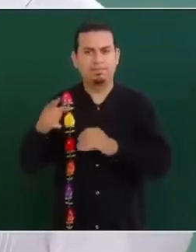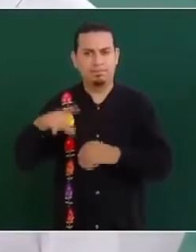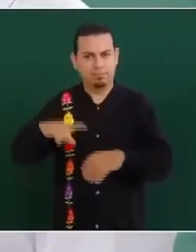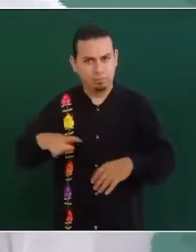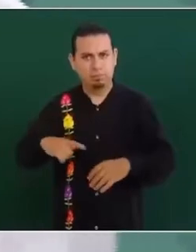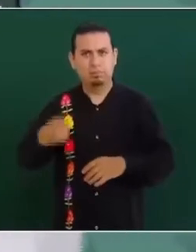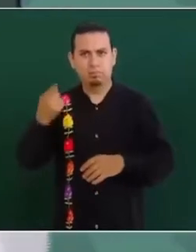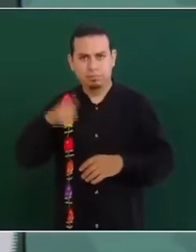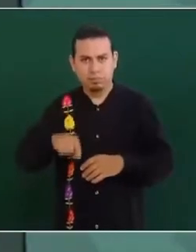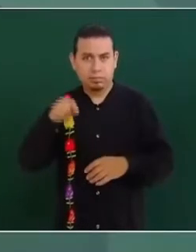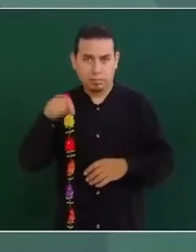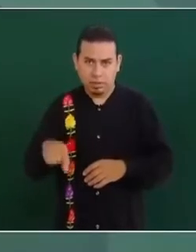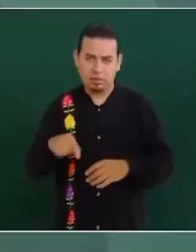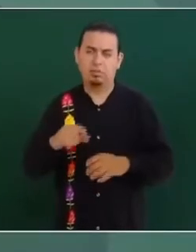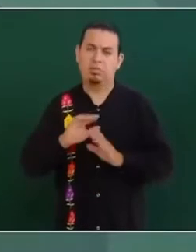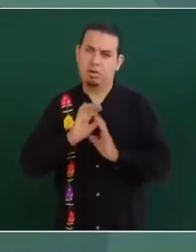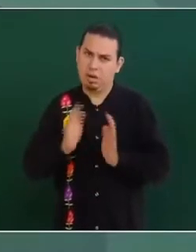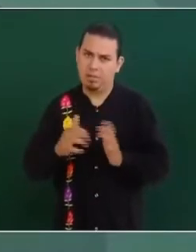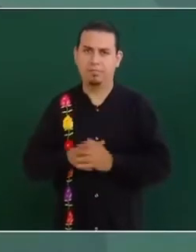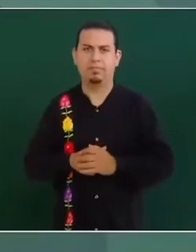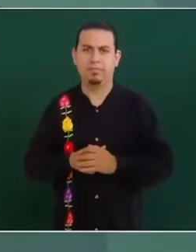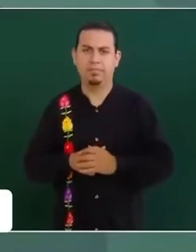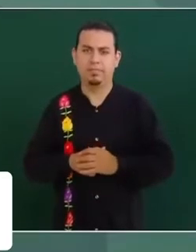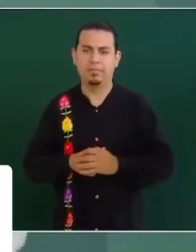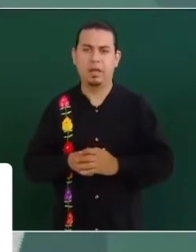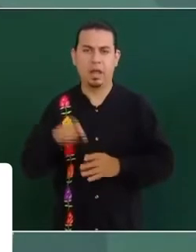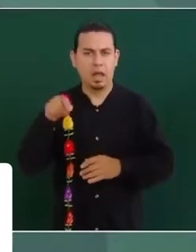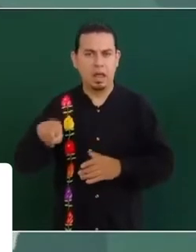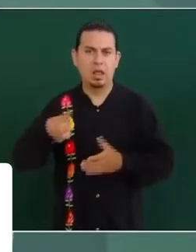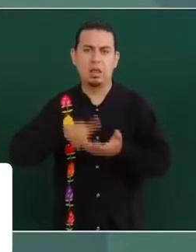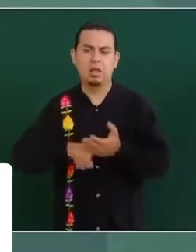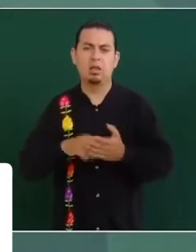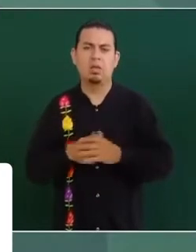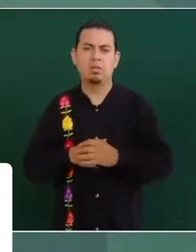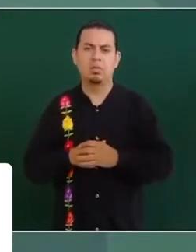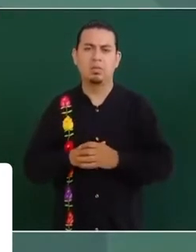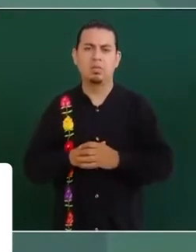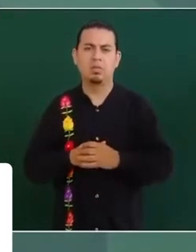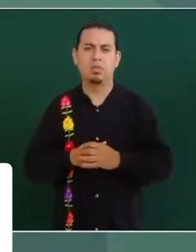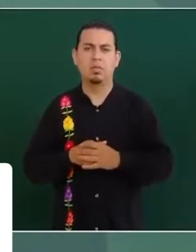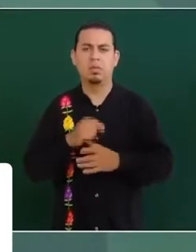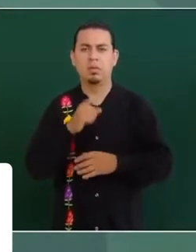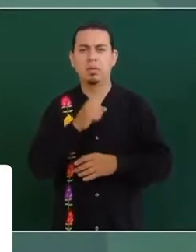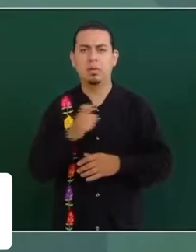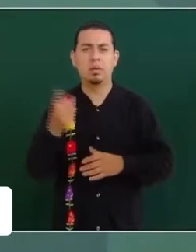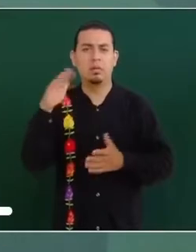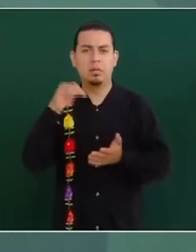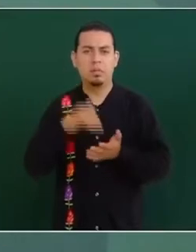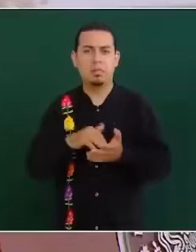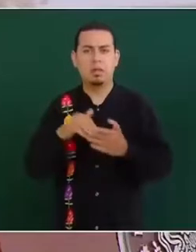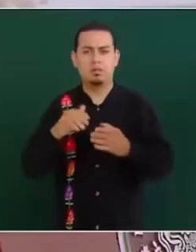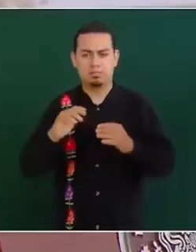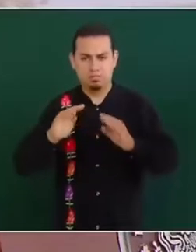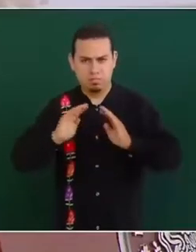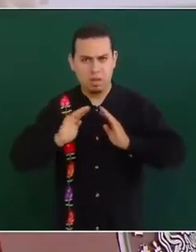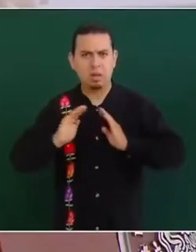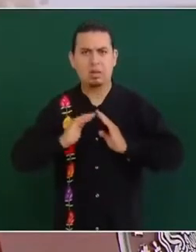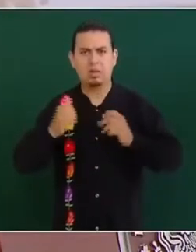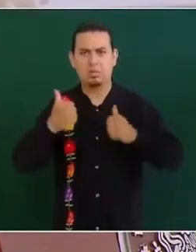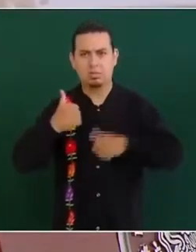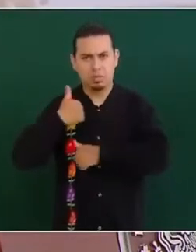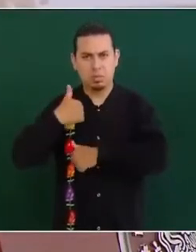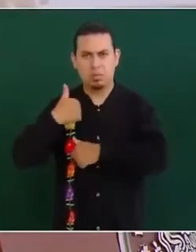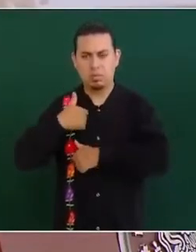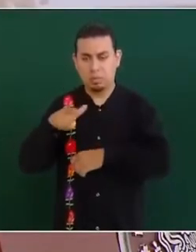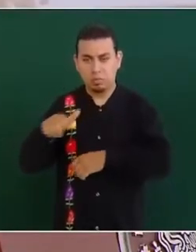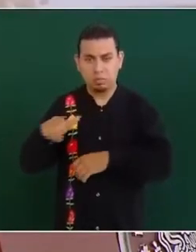ya cuenta con 110 mil elementos, en